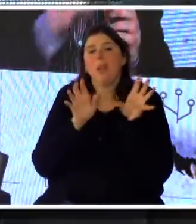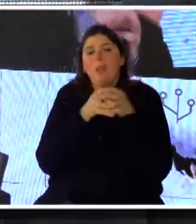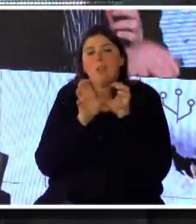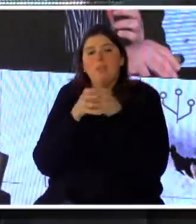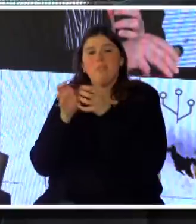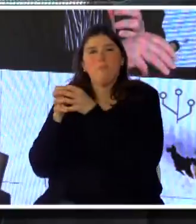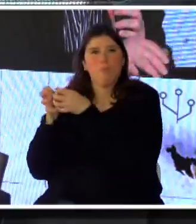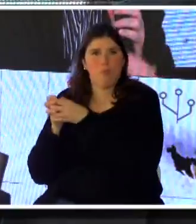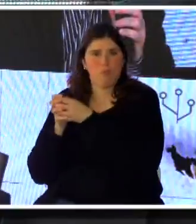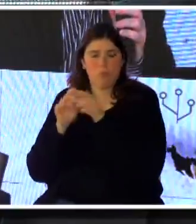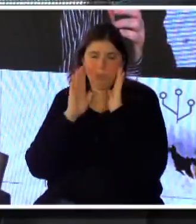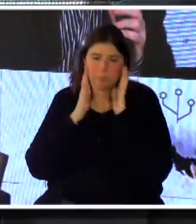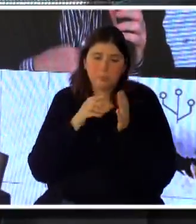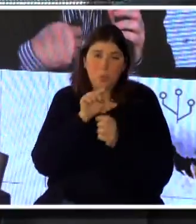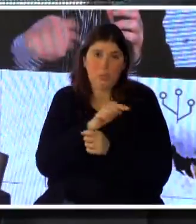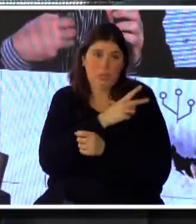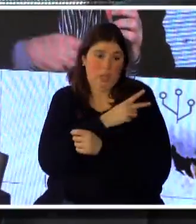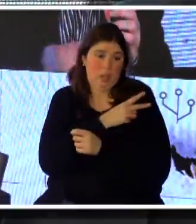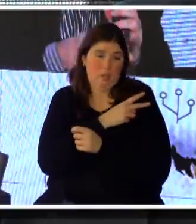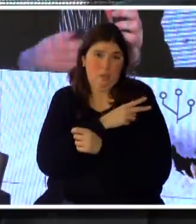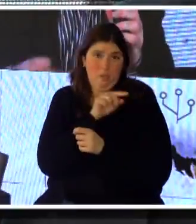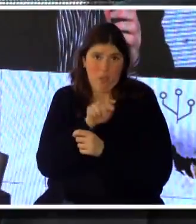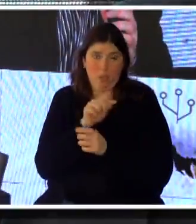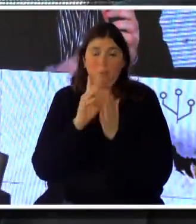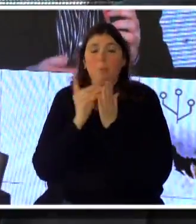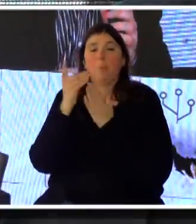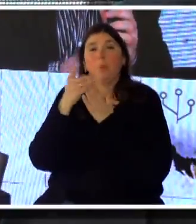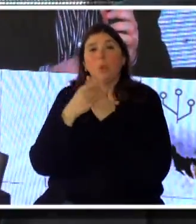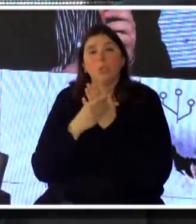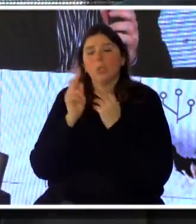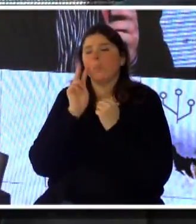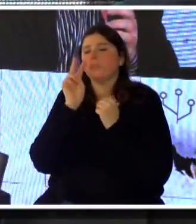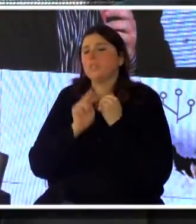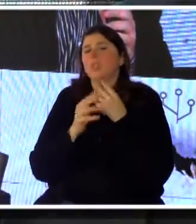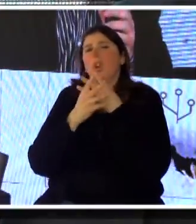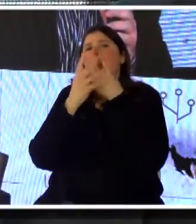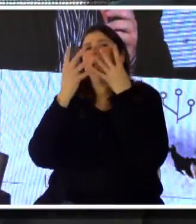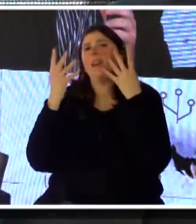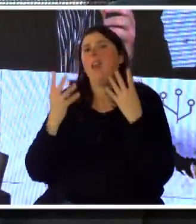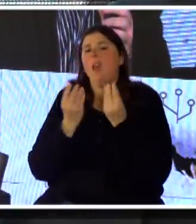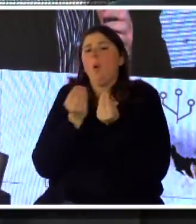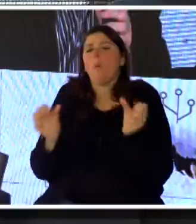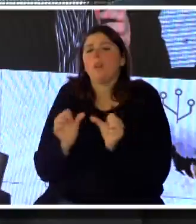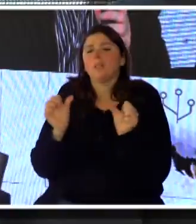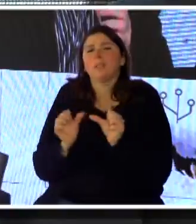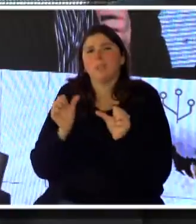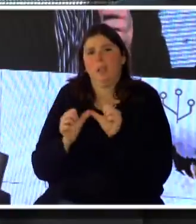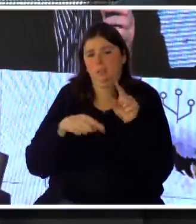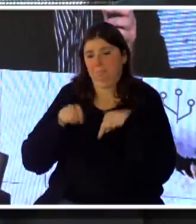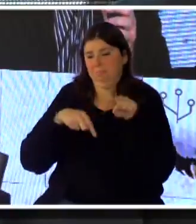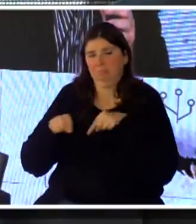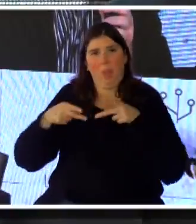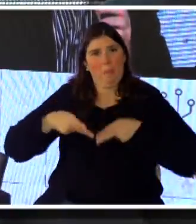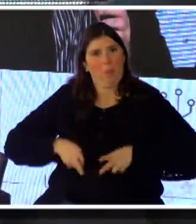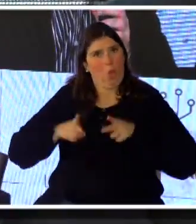servicio de ese jefe de proyecto, proyectos con una visión global de cómo hacer esa gestión, una metodología muy concreta,